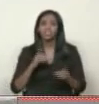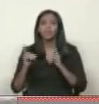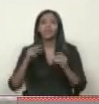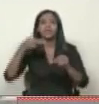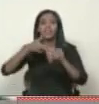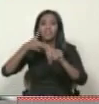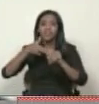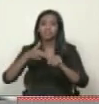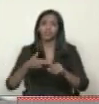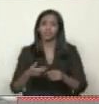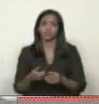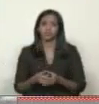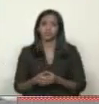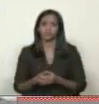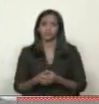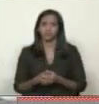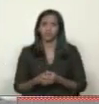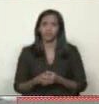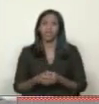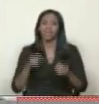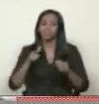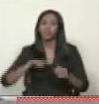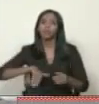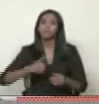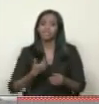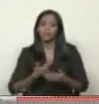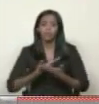Esto es una posibilidad para dar vida.